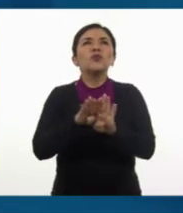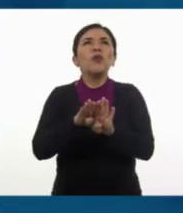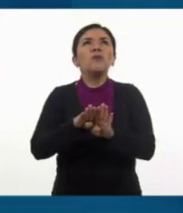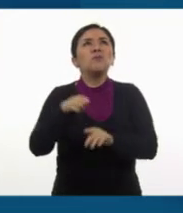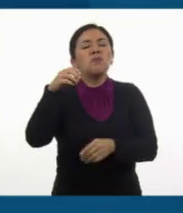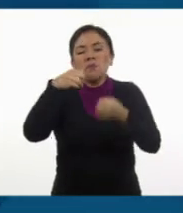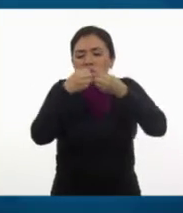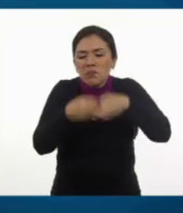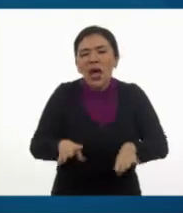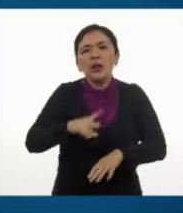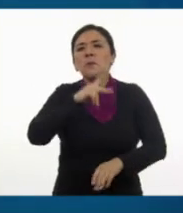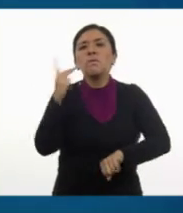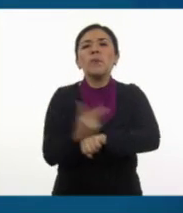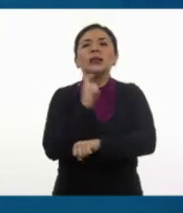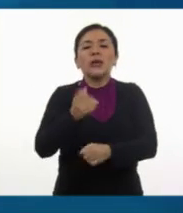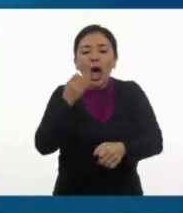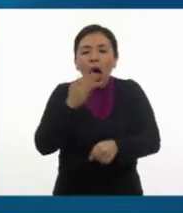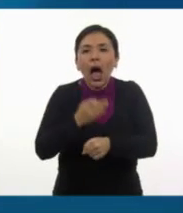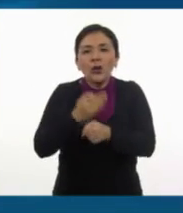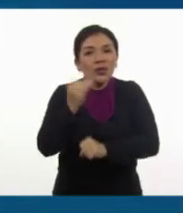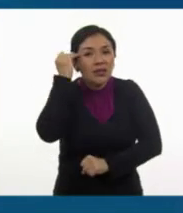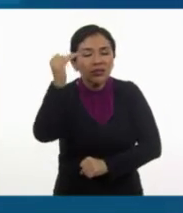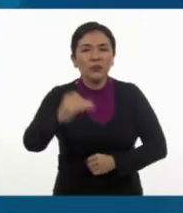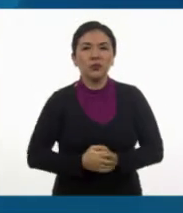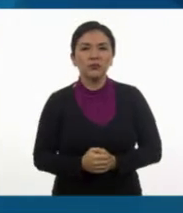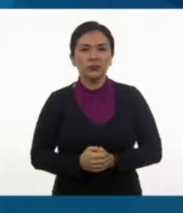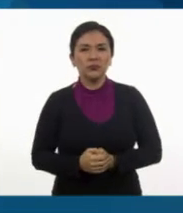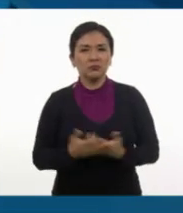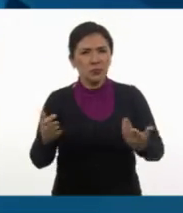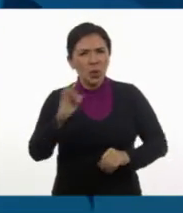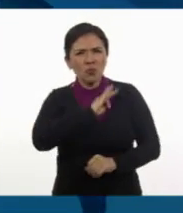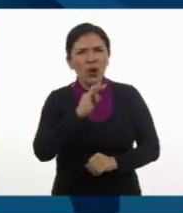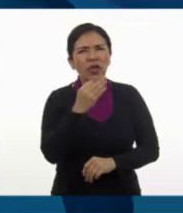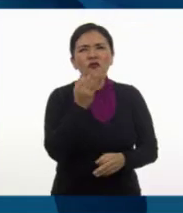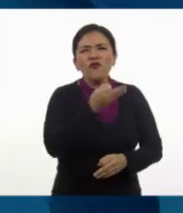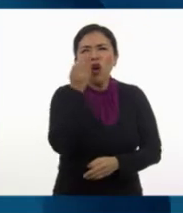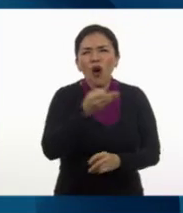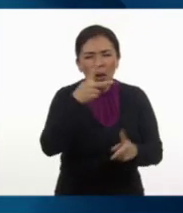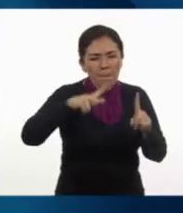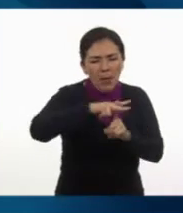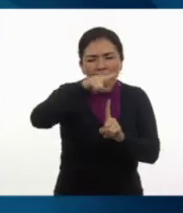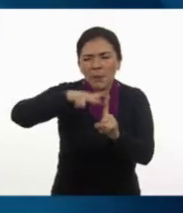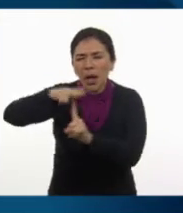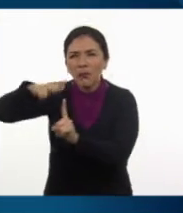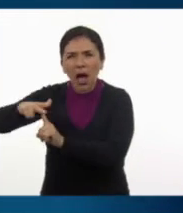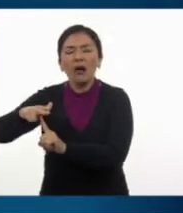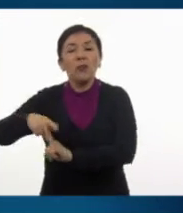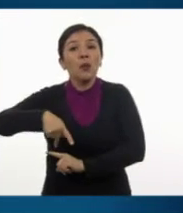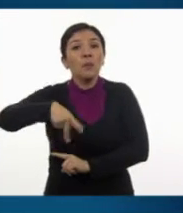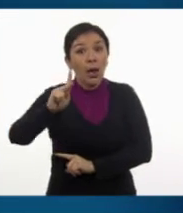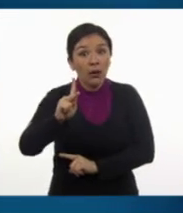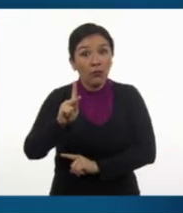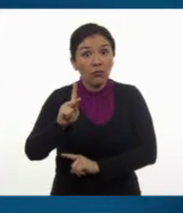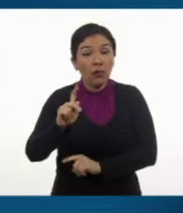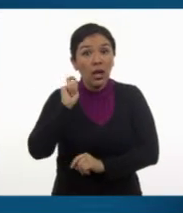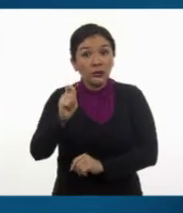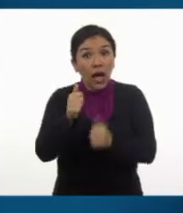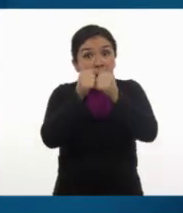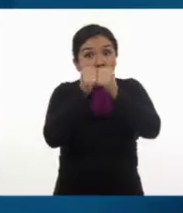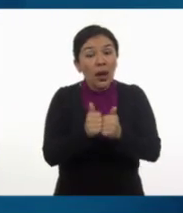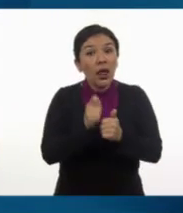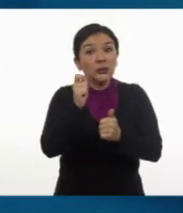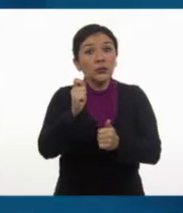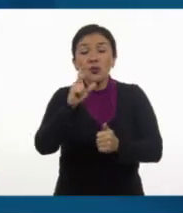el presente. Podrán cortar todas las flores, pero no podrán detener la primavera.